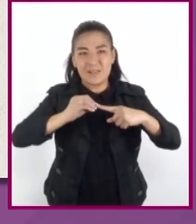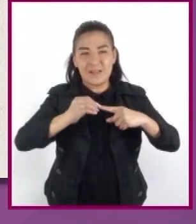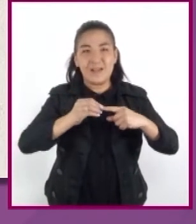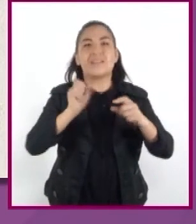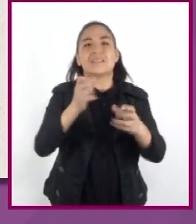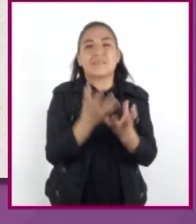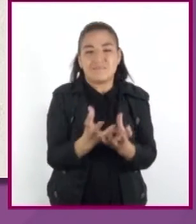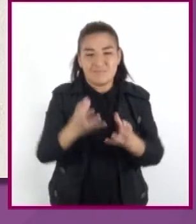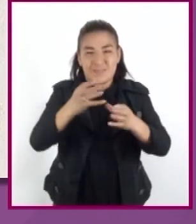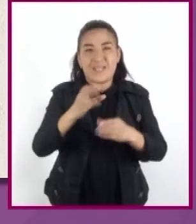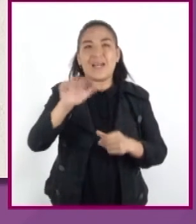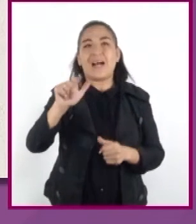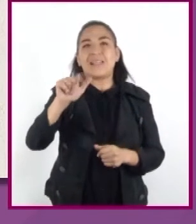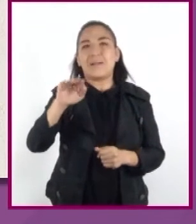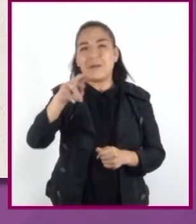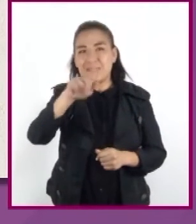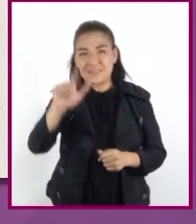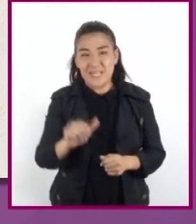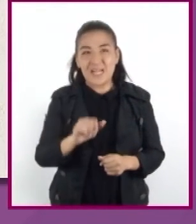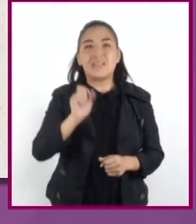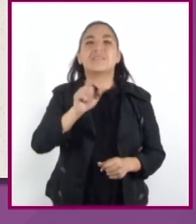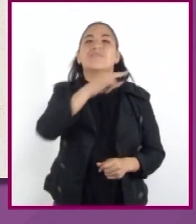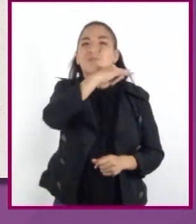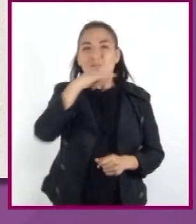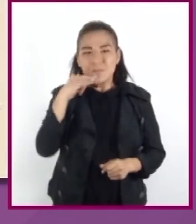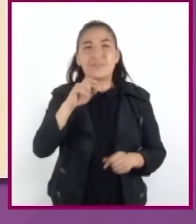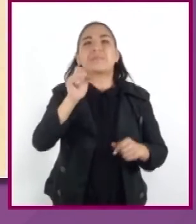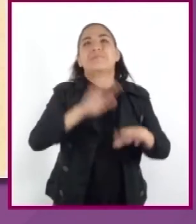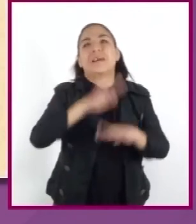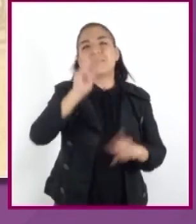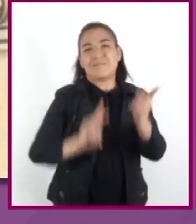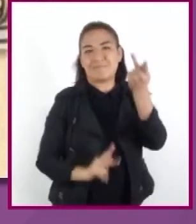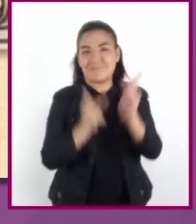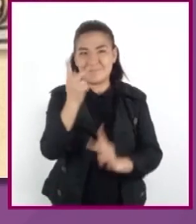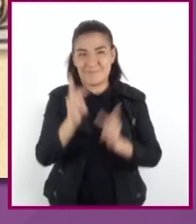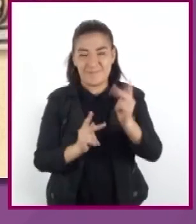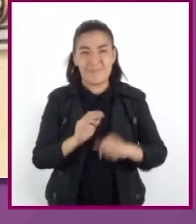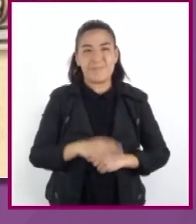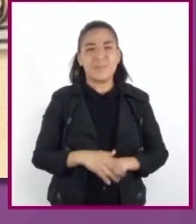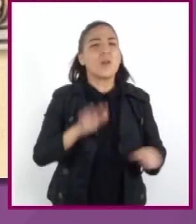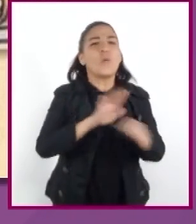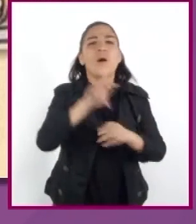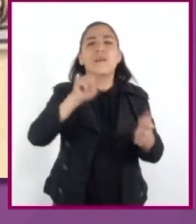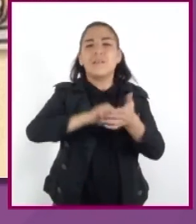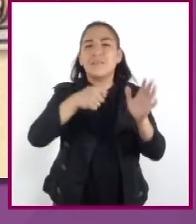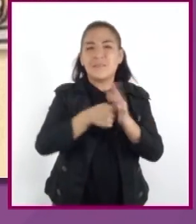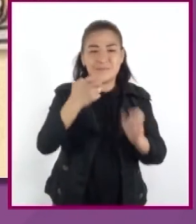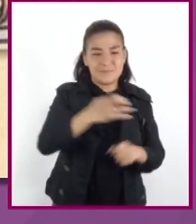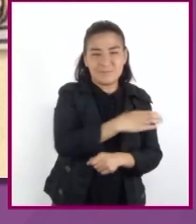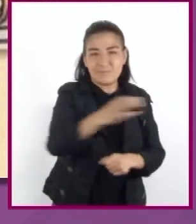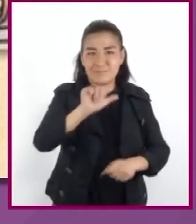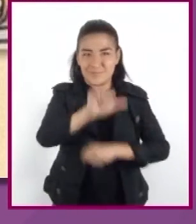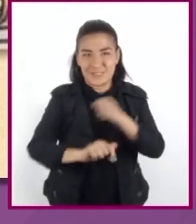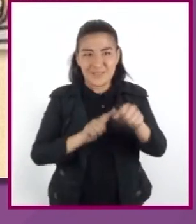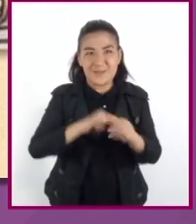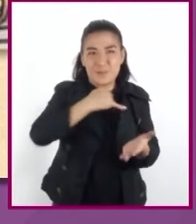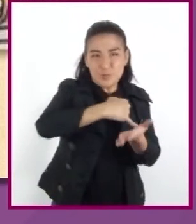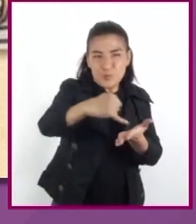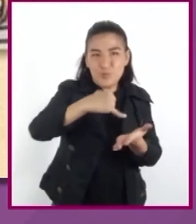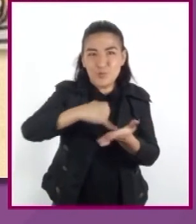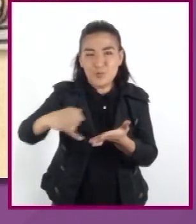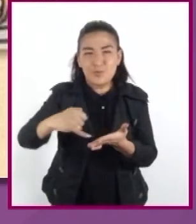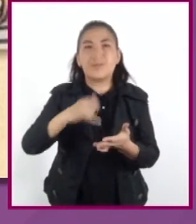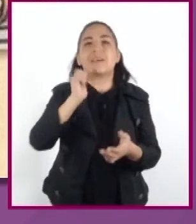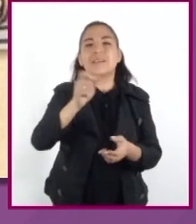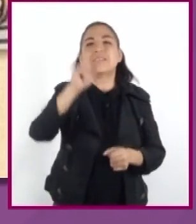calabaza y el chile fueron los productos más cultivados. Algunas de las técnicas agrícolas desarrolladas incluyen